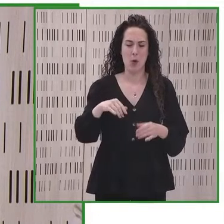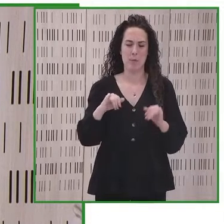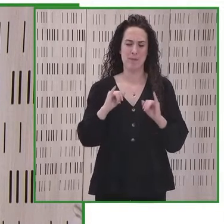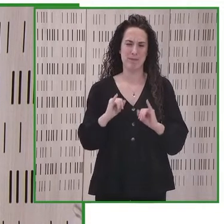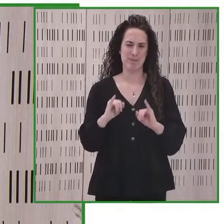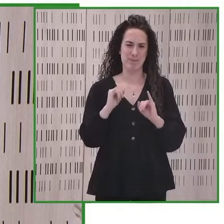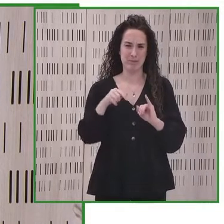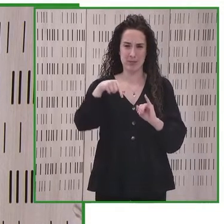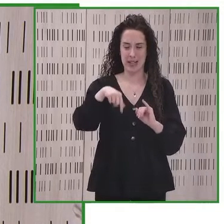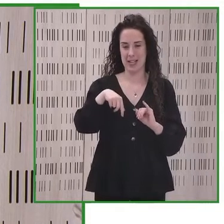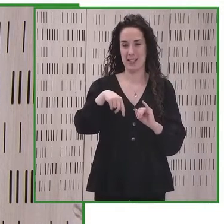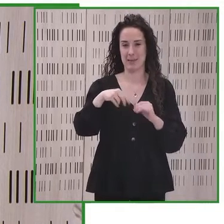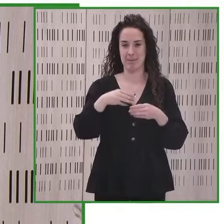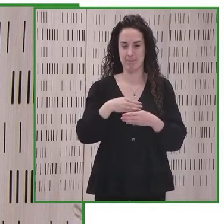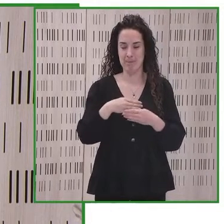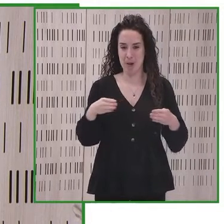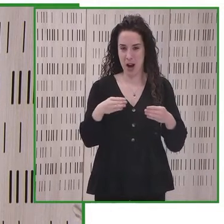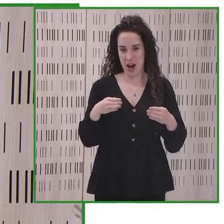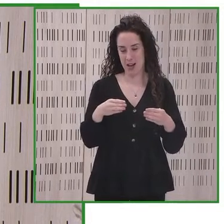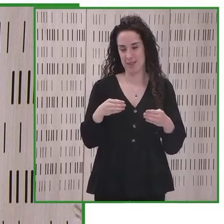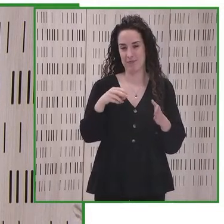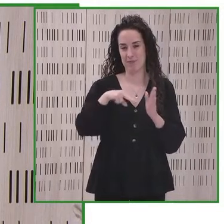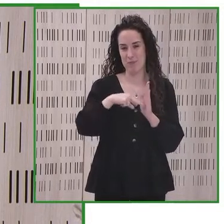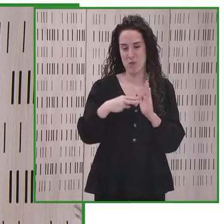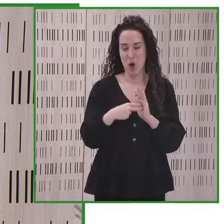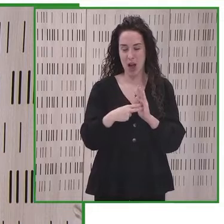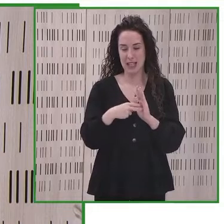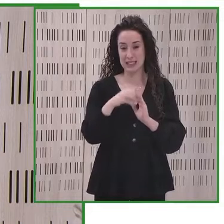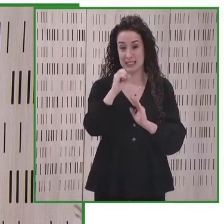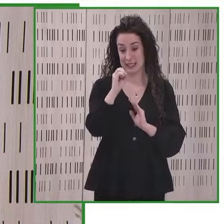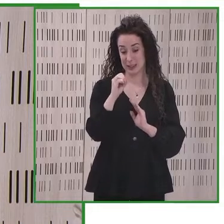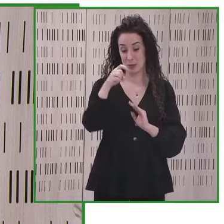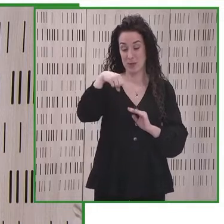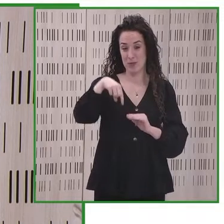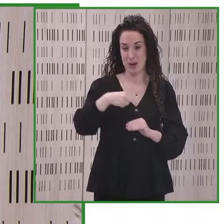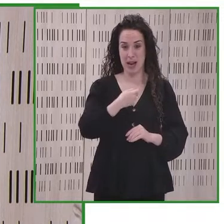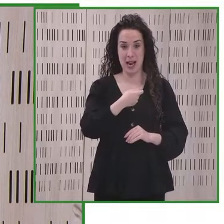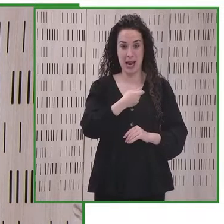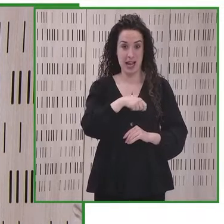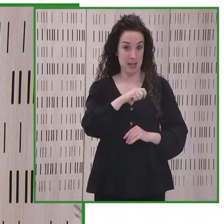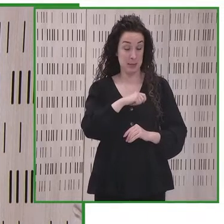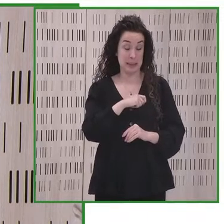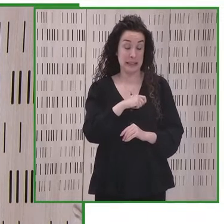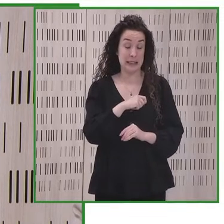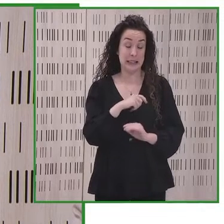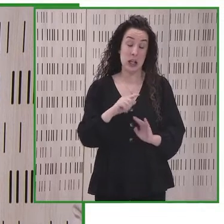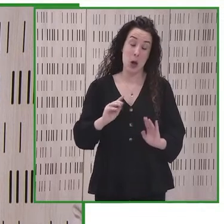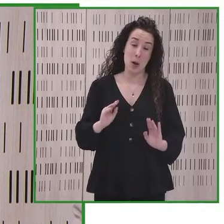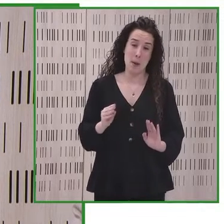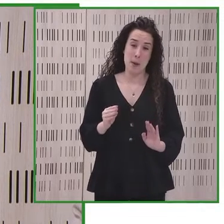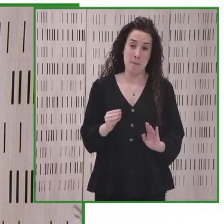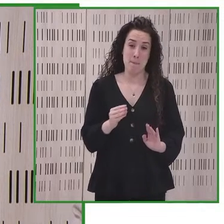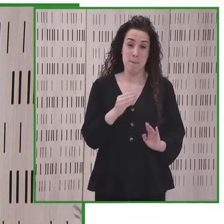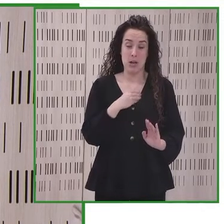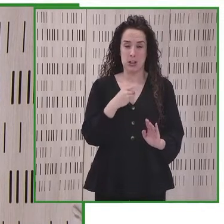de estar aquí hoy en Madrid y de participar en esta conferencia.